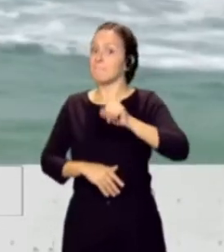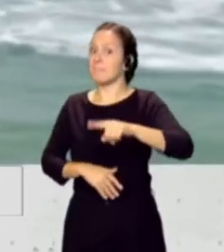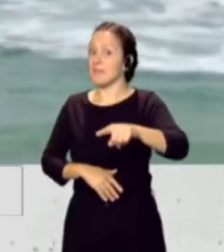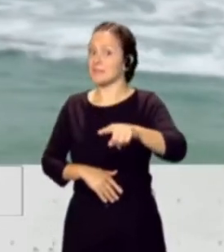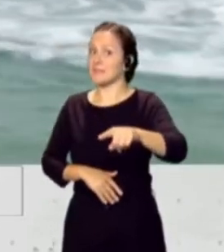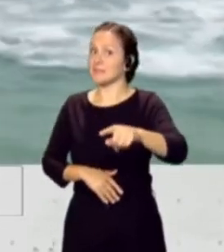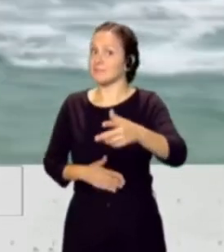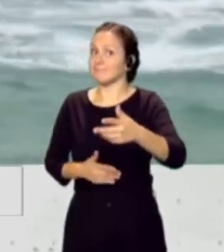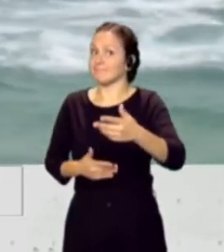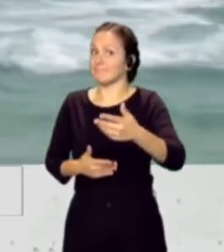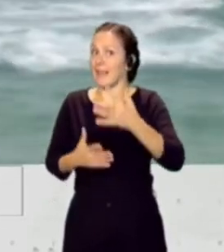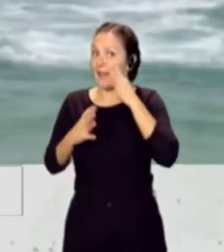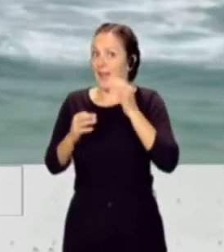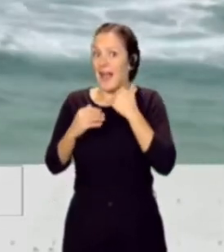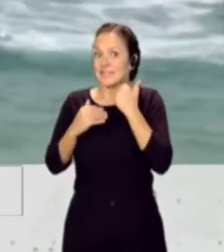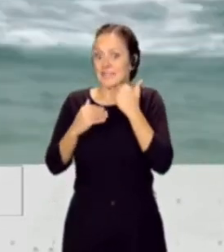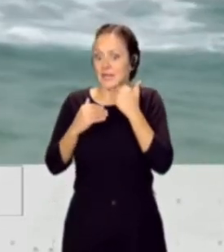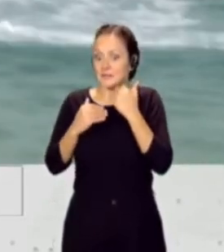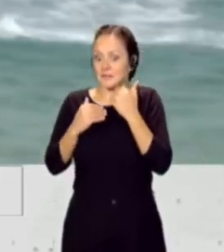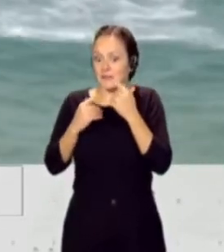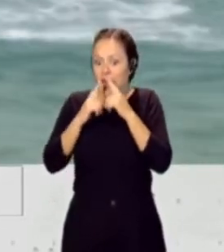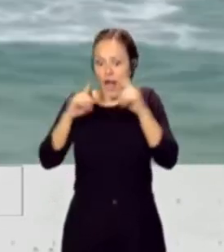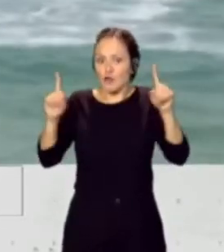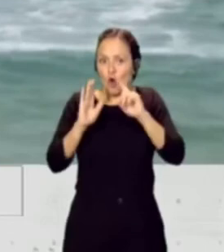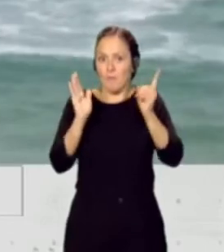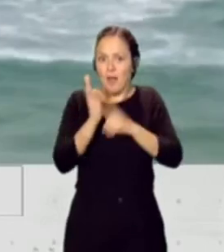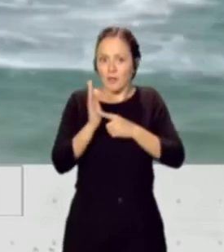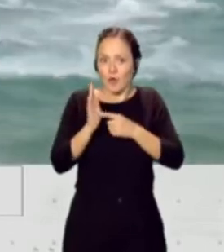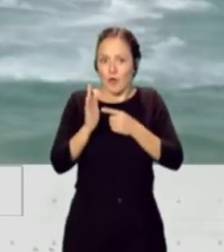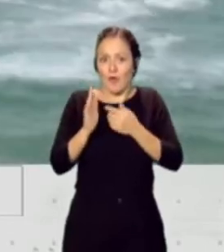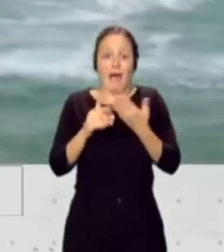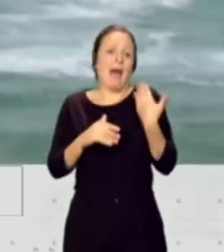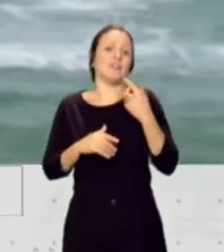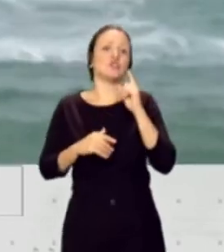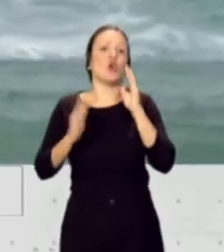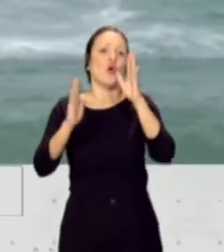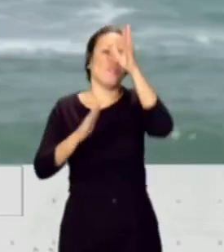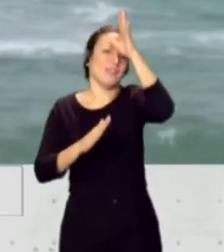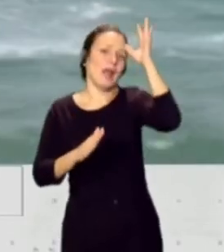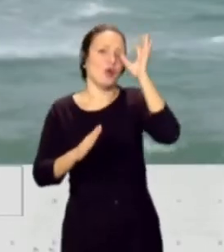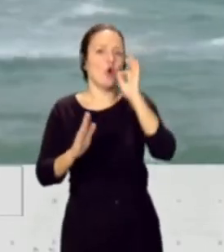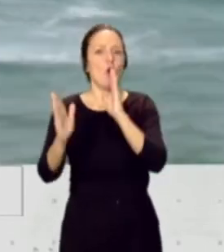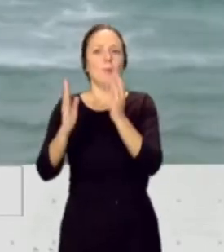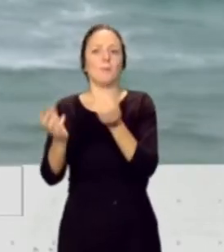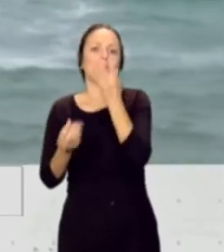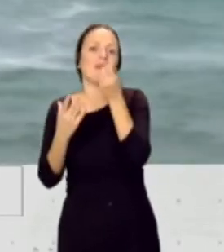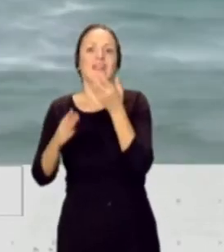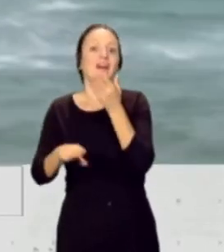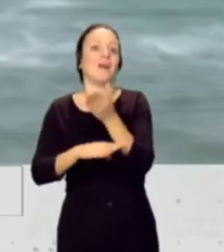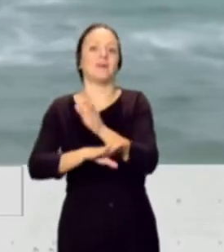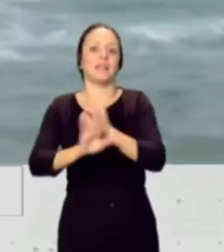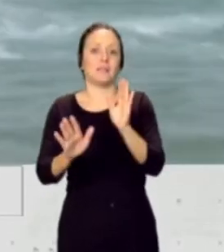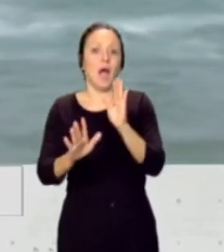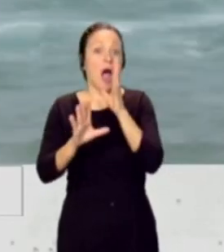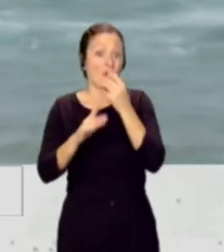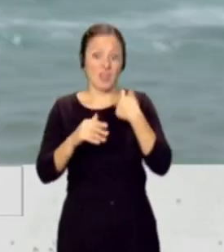prácticamente todo el año, antes quizás nos circunscribíamos al verano, a la primavera, ahora ya prácticamente todo el año nos metemos en el mar, ¿no?